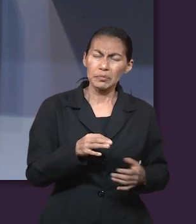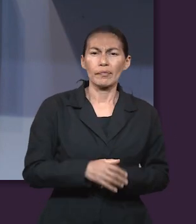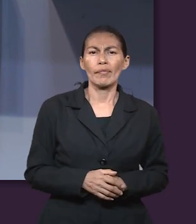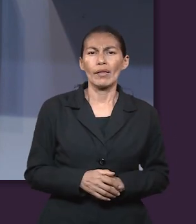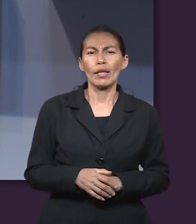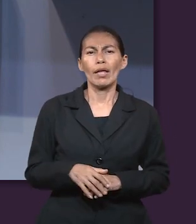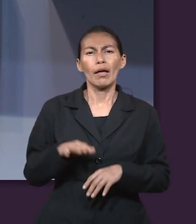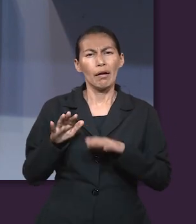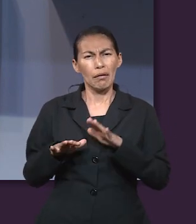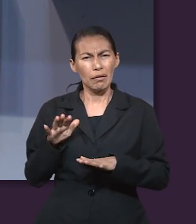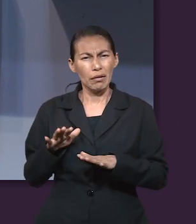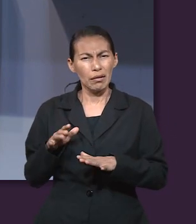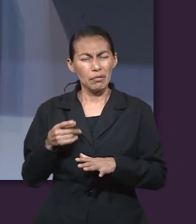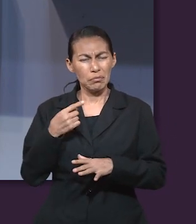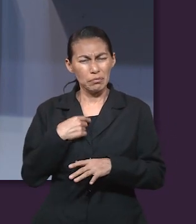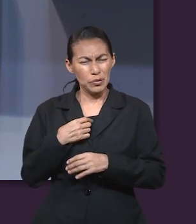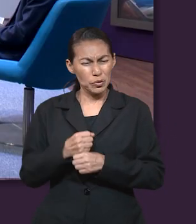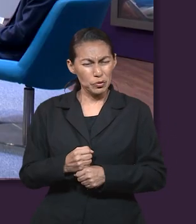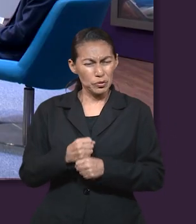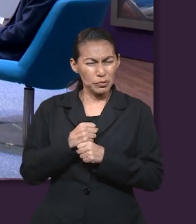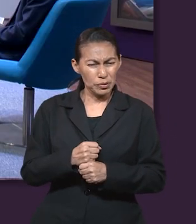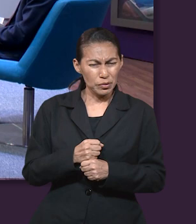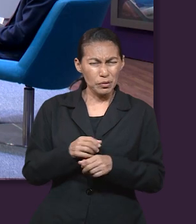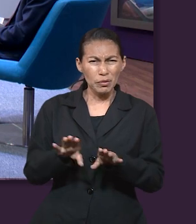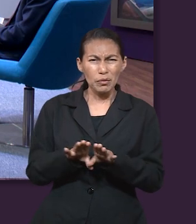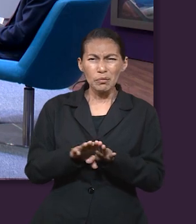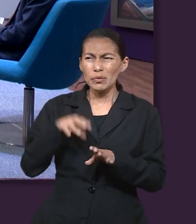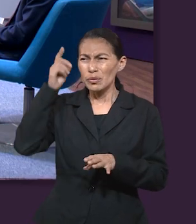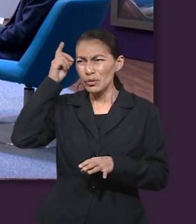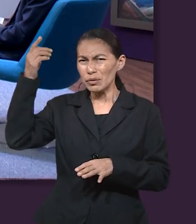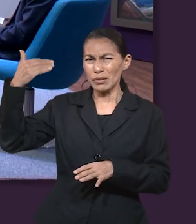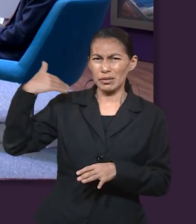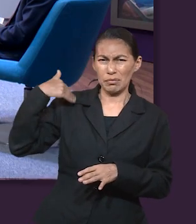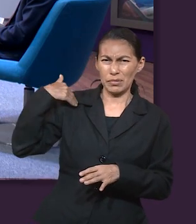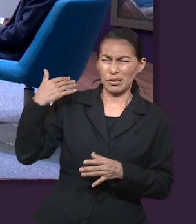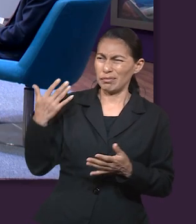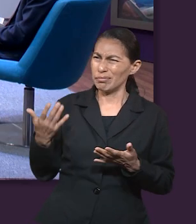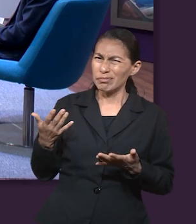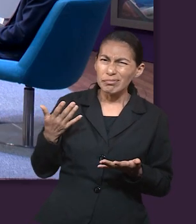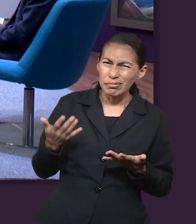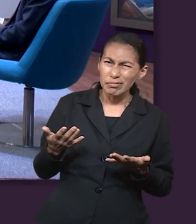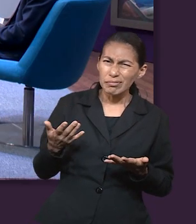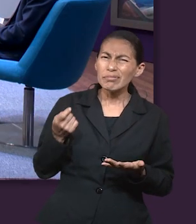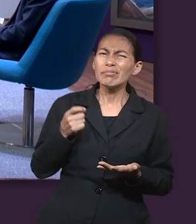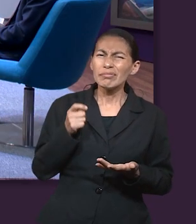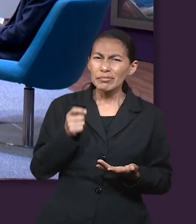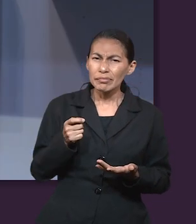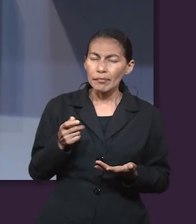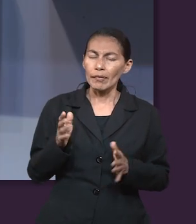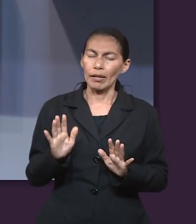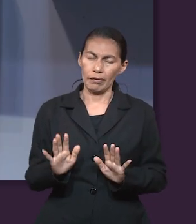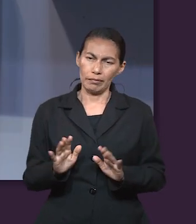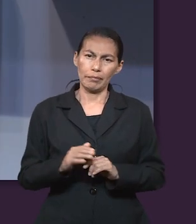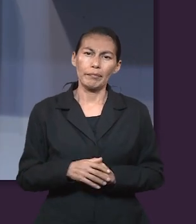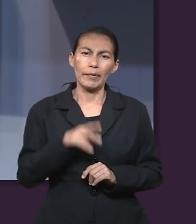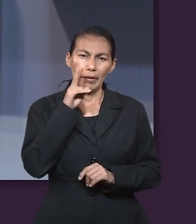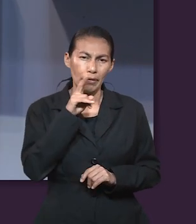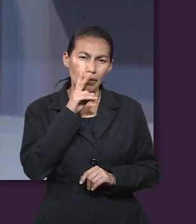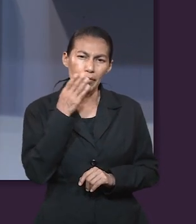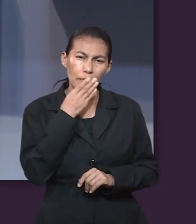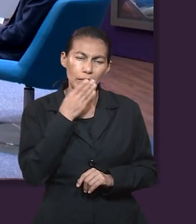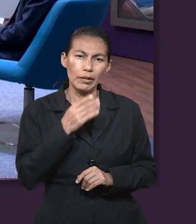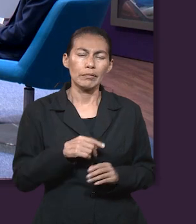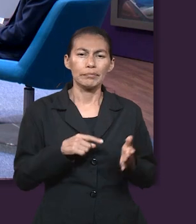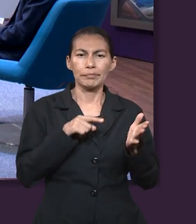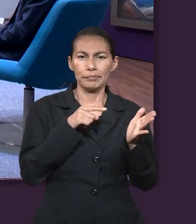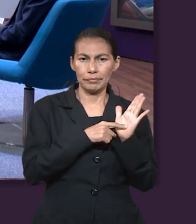¿Hasta qué punto el sufrimiento podría ser un llamado al ministerio? ¿Ok? Suena como no muy atractivo, pero vamos